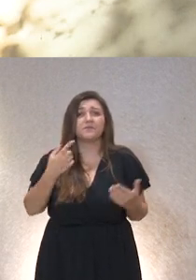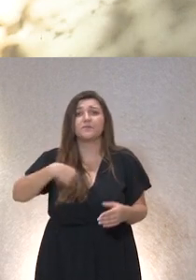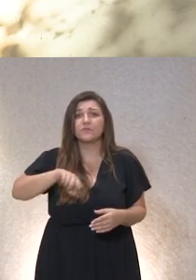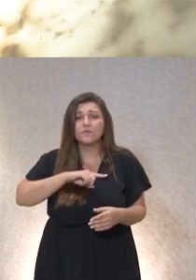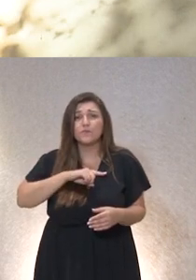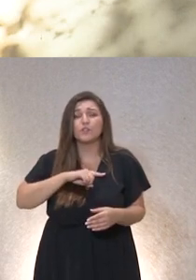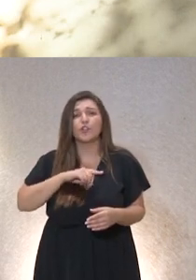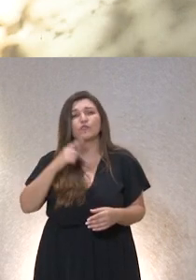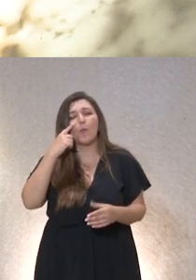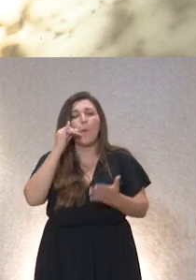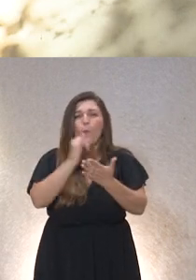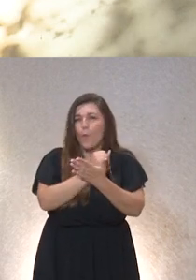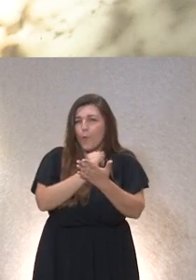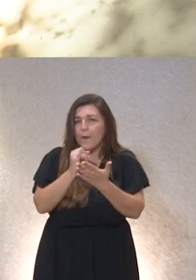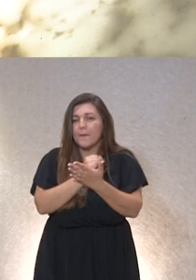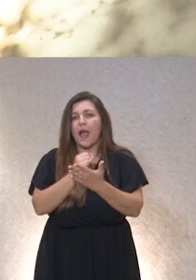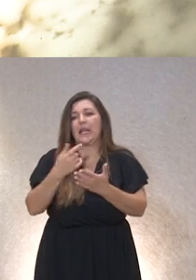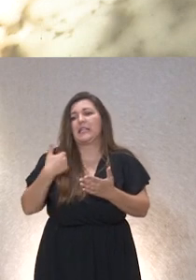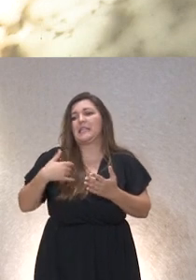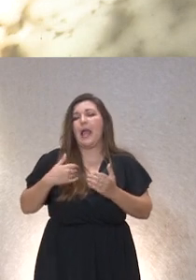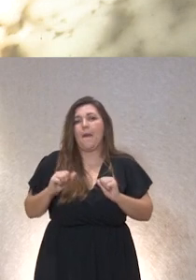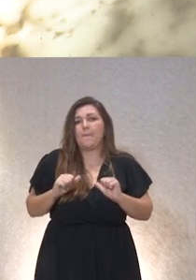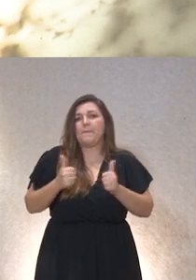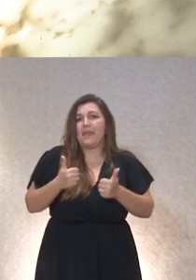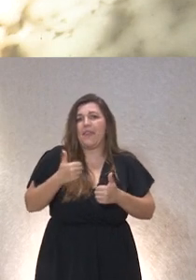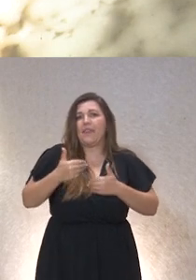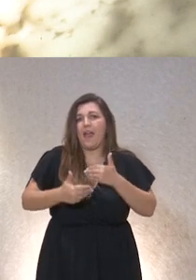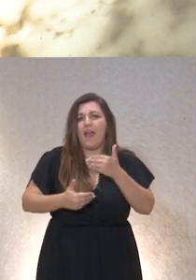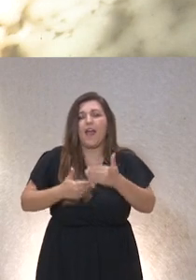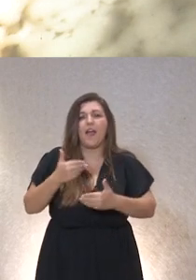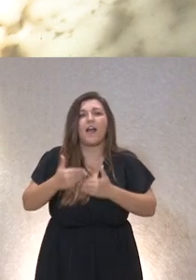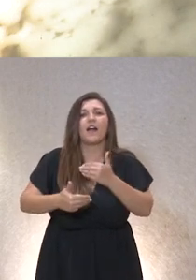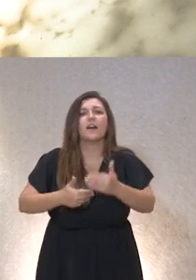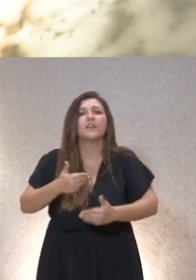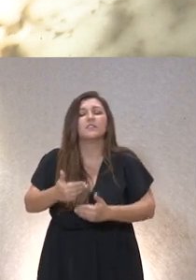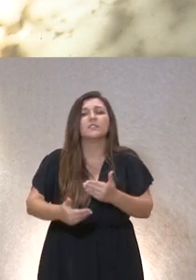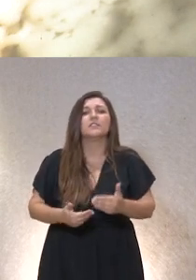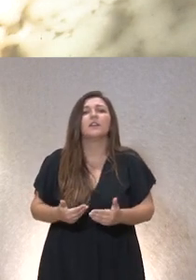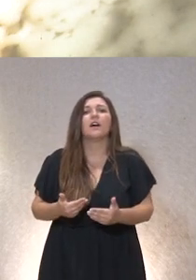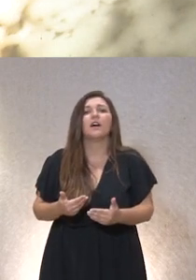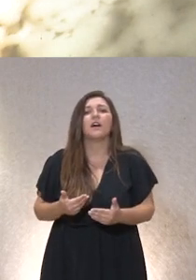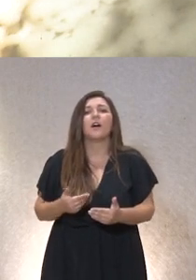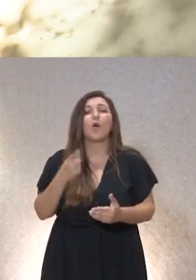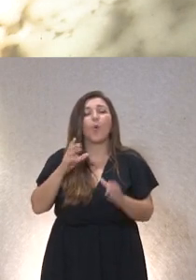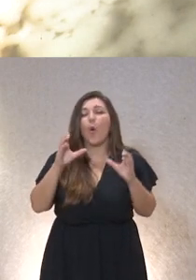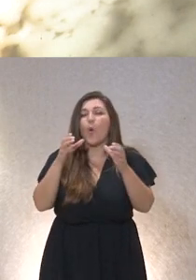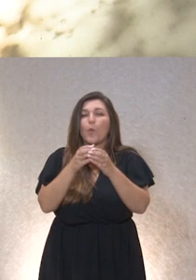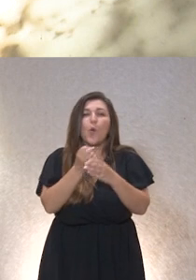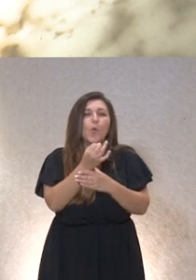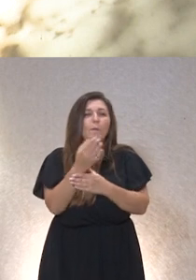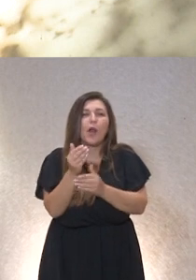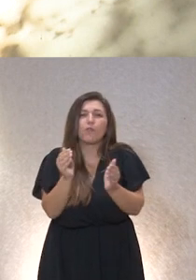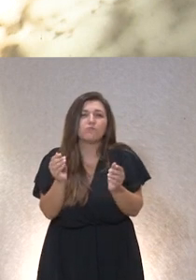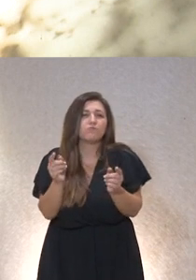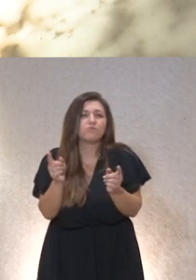pilotaje bueno ya estamos empezando estamos vamos somos muy novatos en esto entonces cogemos un grupo muy reducido sobre un